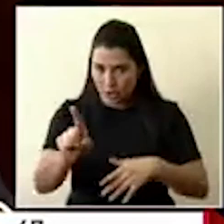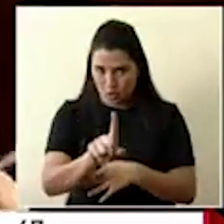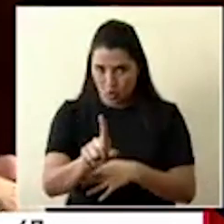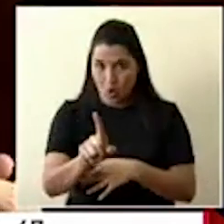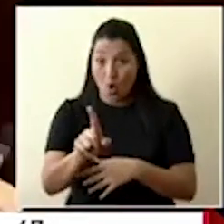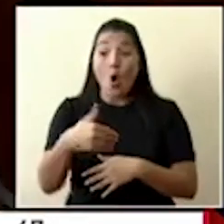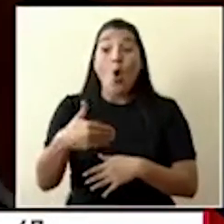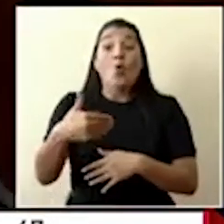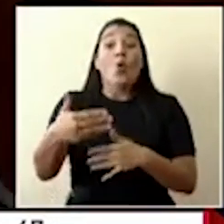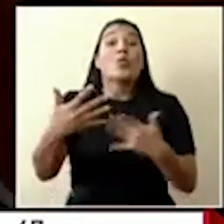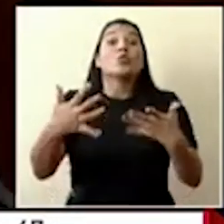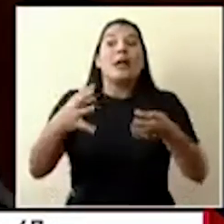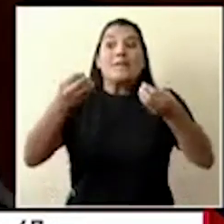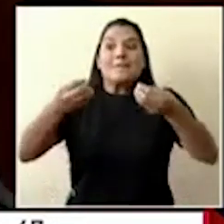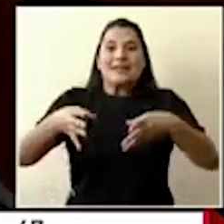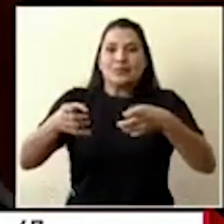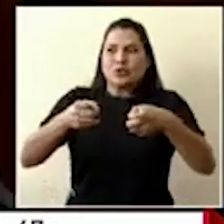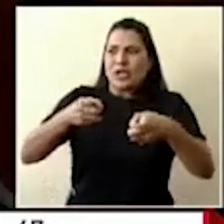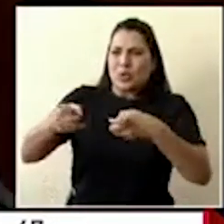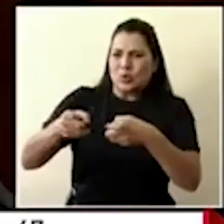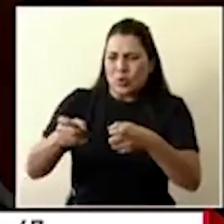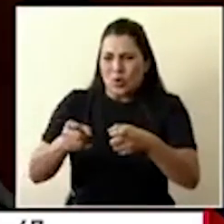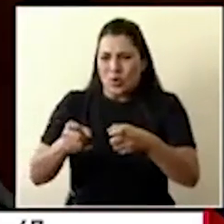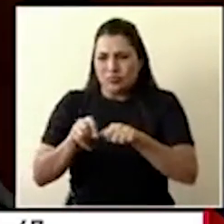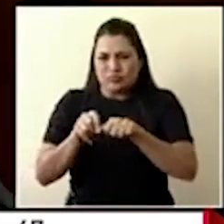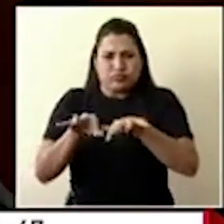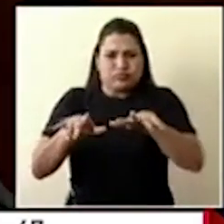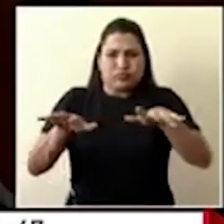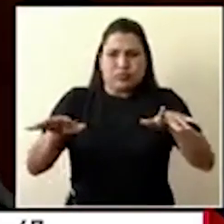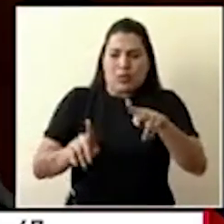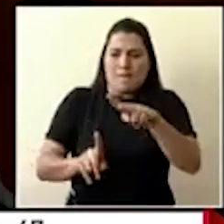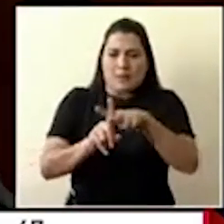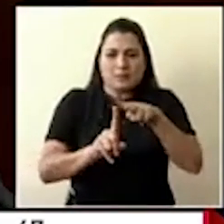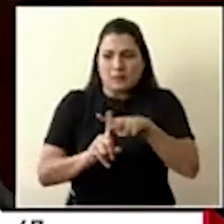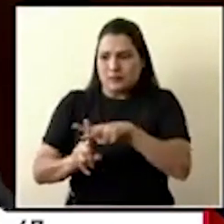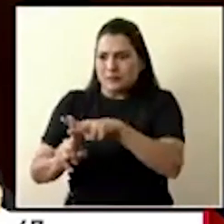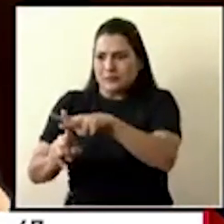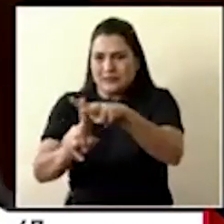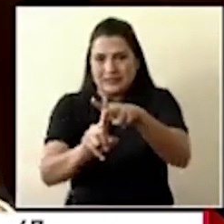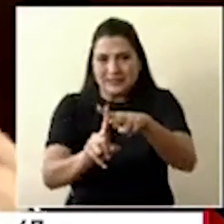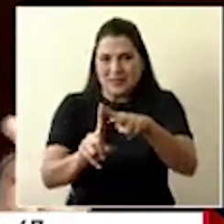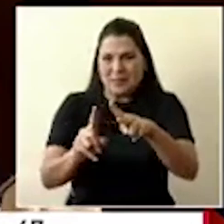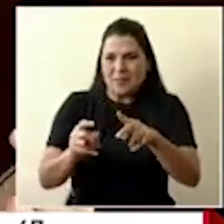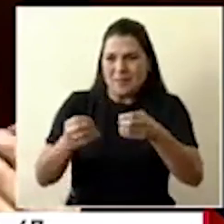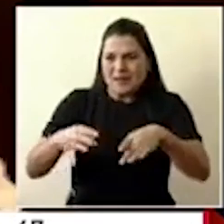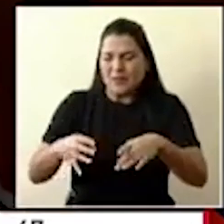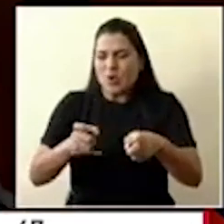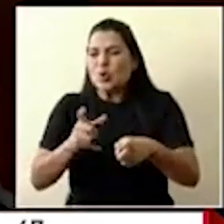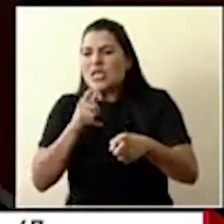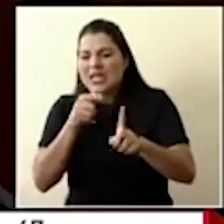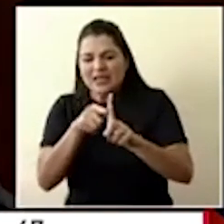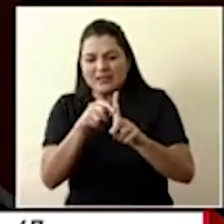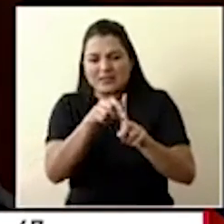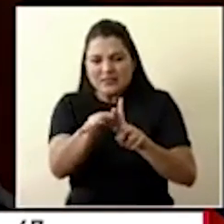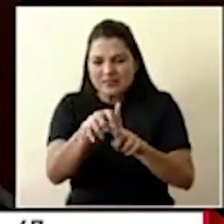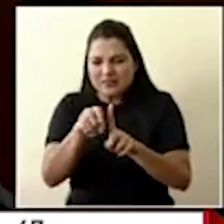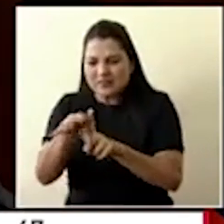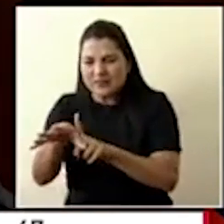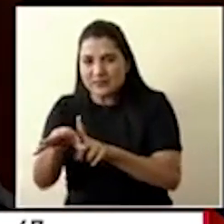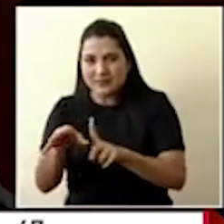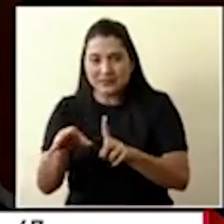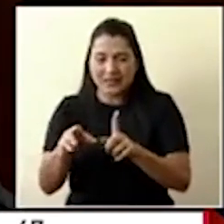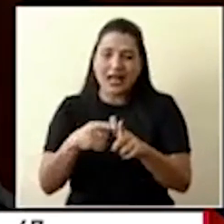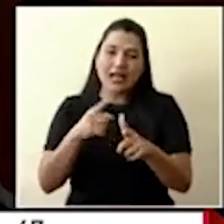supera incluso la cantidad de procesamiento de muestras y para fines prácticos en un escenario ya de circulación ampliada,